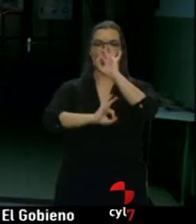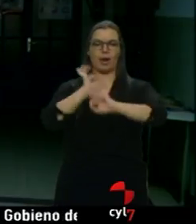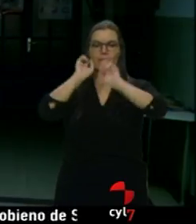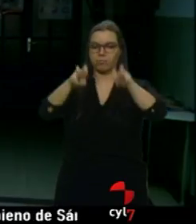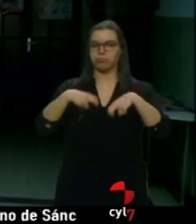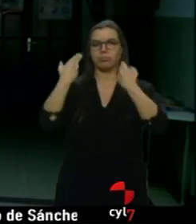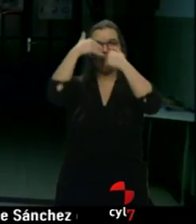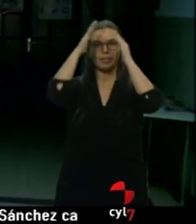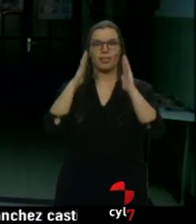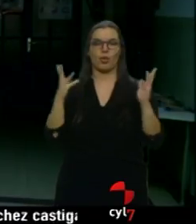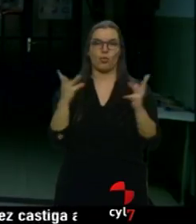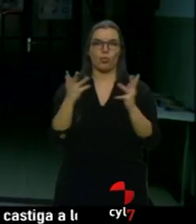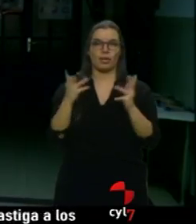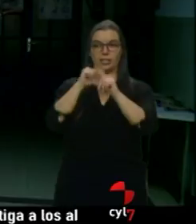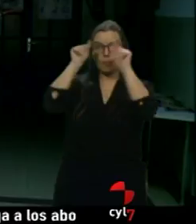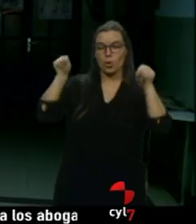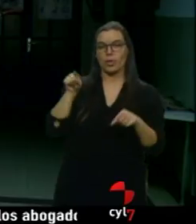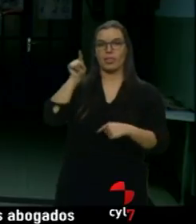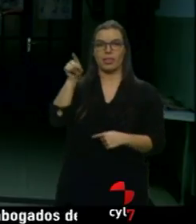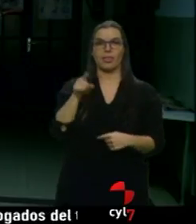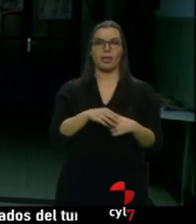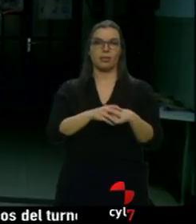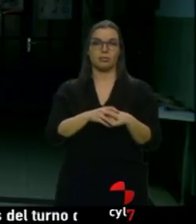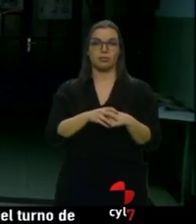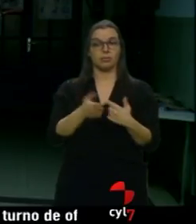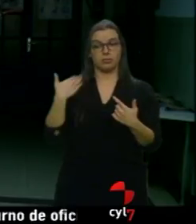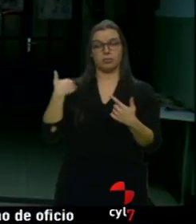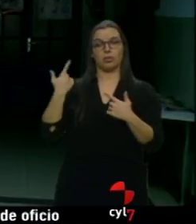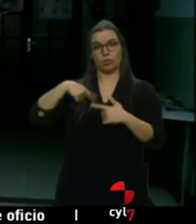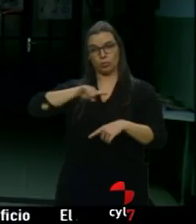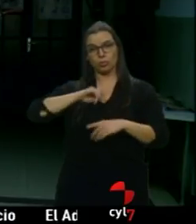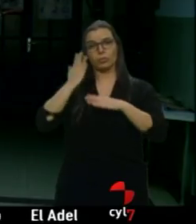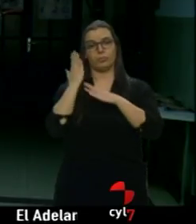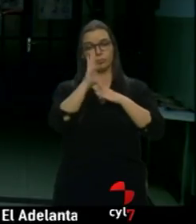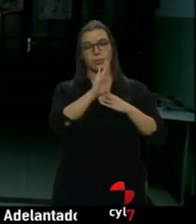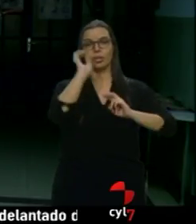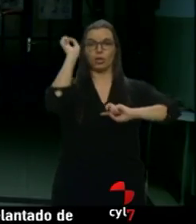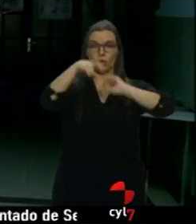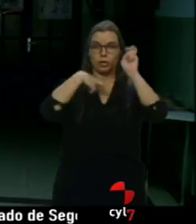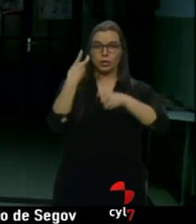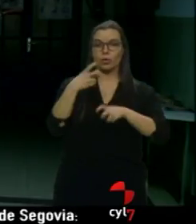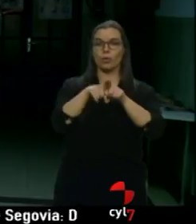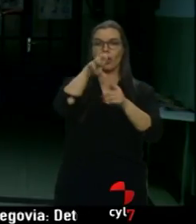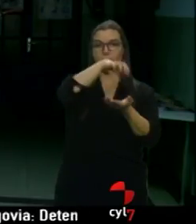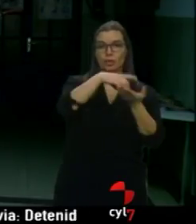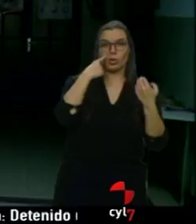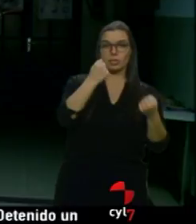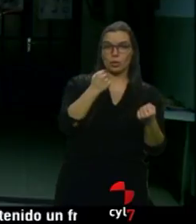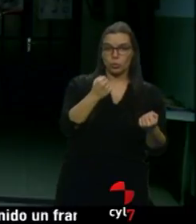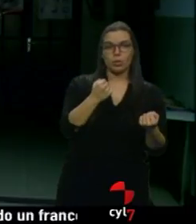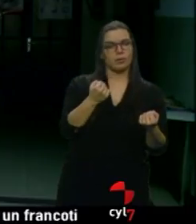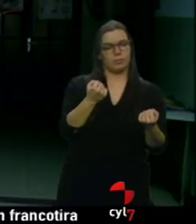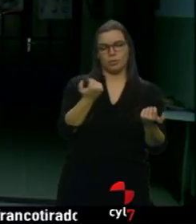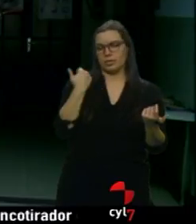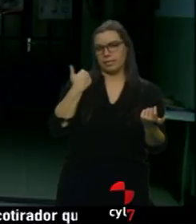la atención urgente en la provincia como en un momento planteamos la reorganización de los centros de salud. Bueno, pues ahora ya es